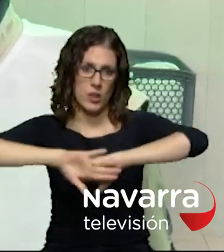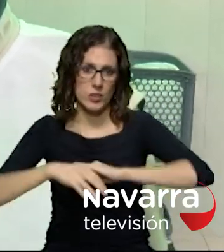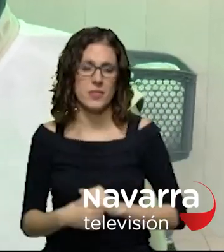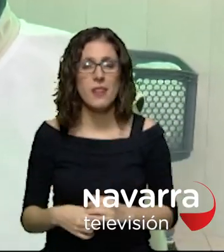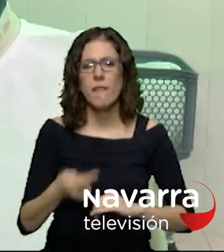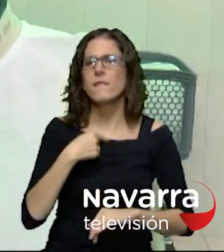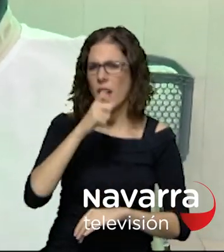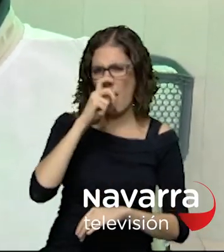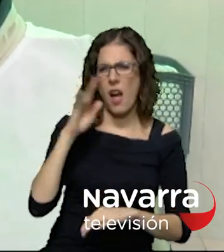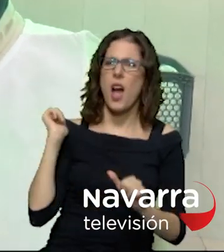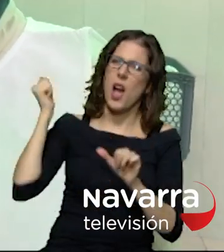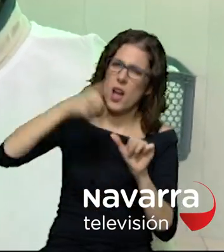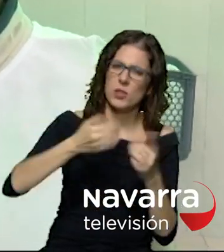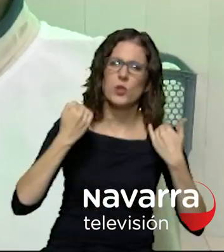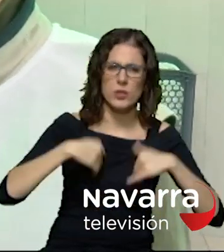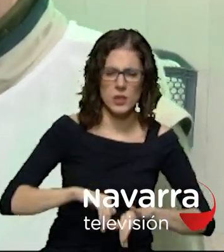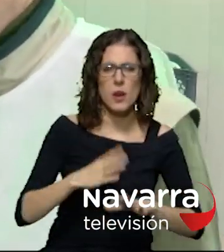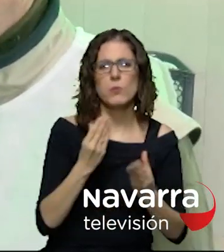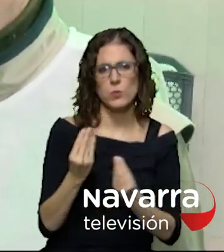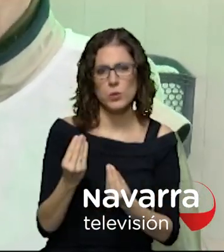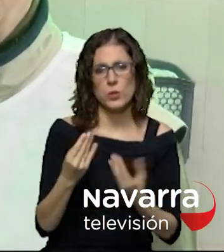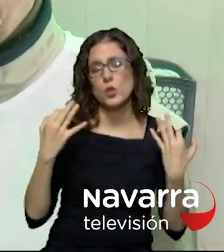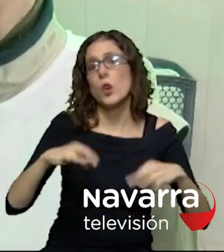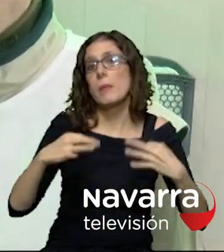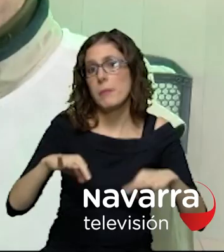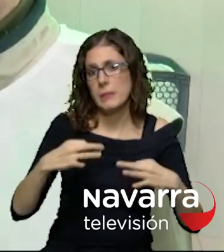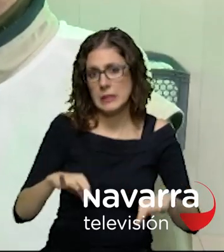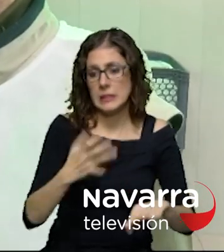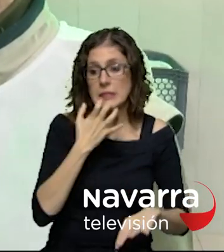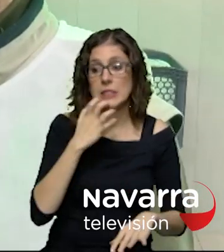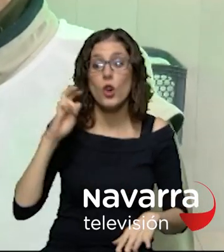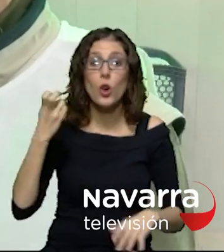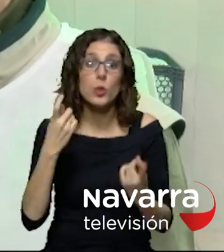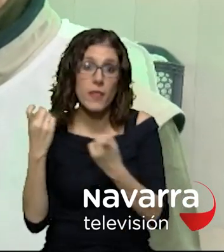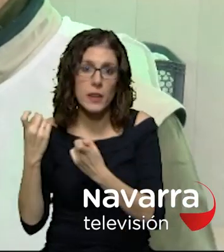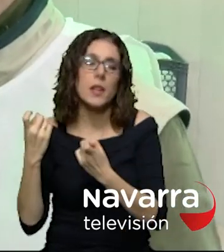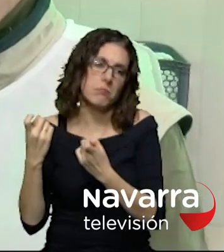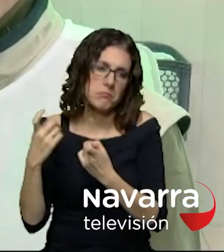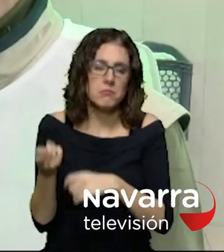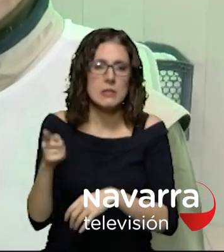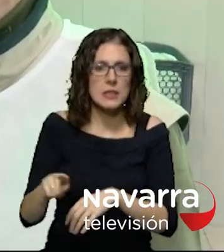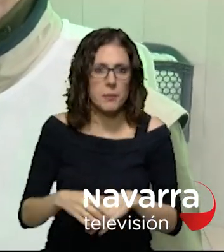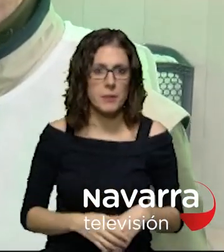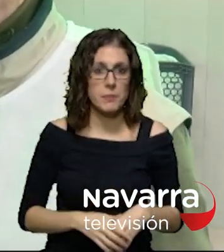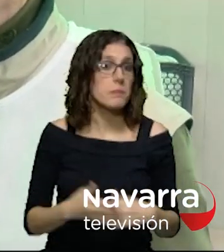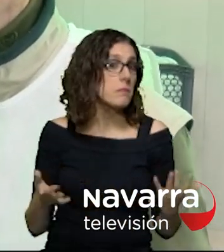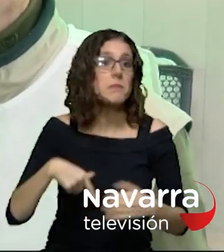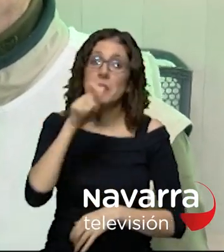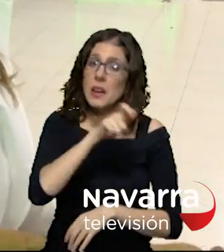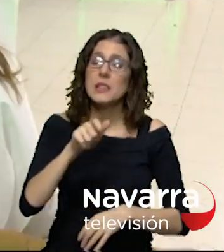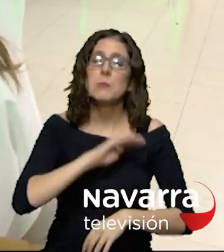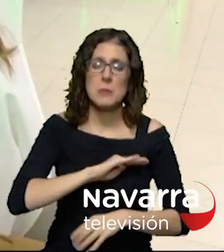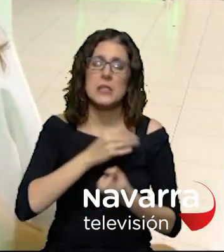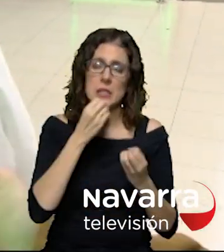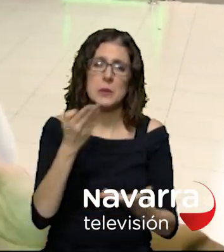9 de la mañana a 2 de la tarde normalmente y se hace falta en otro lado pues también y bueno la gente responde bastante bien